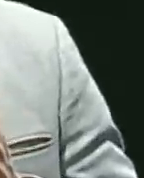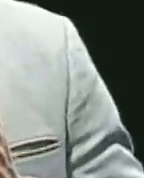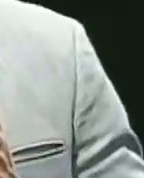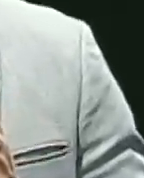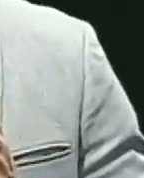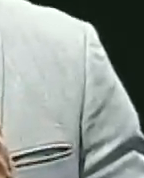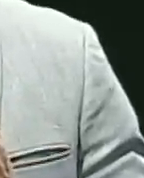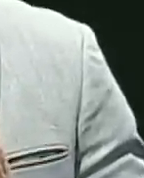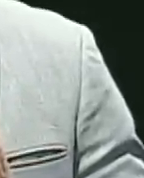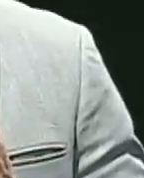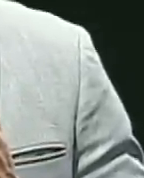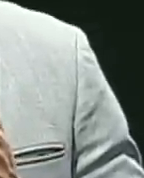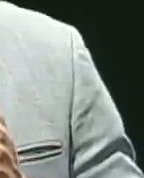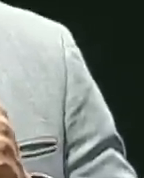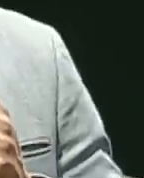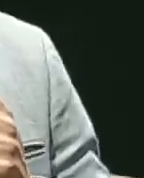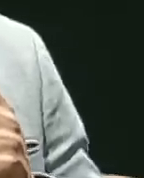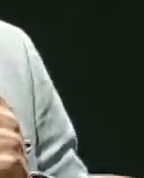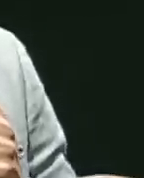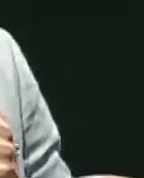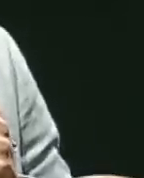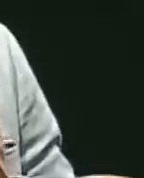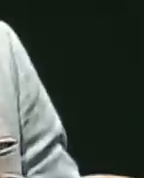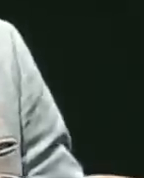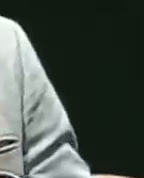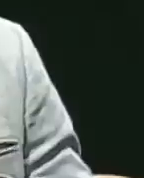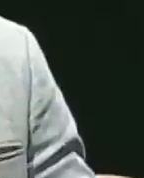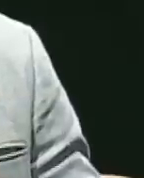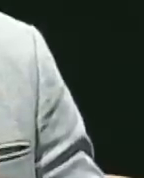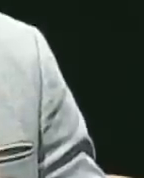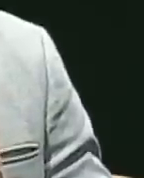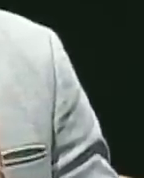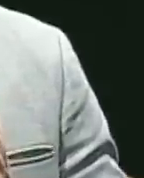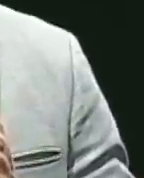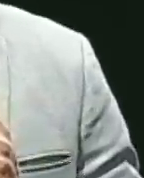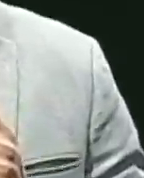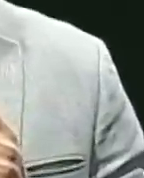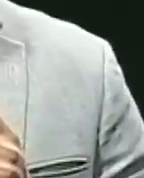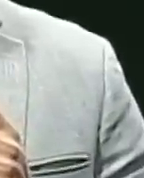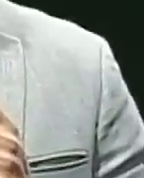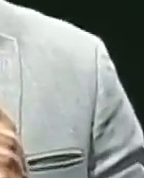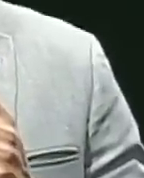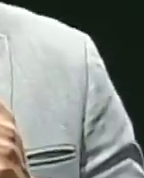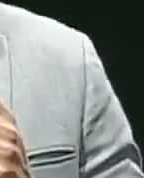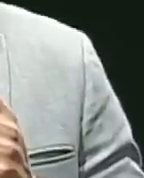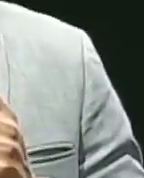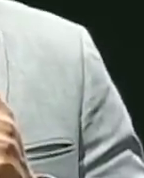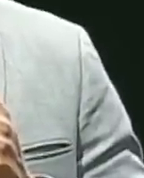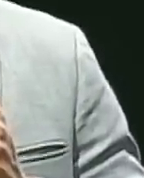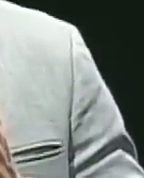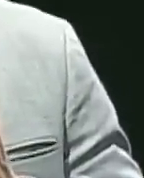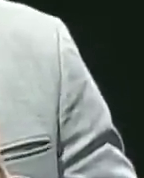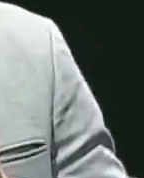en la posibilidad de inversiones nacionales e internacionales al mismo tiempo lograr que en el corto